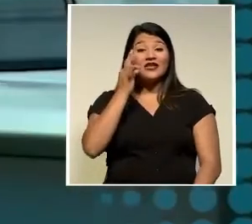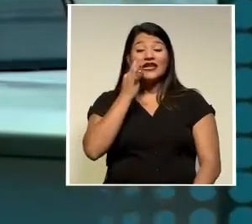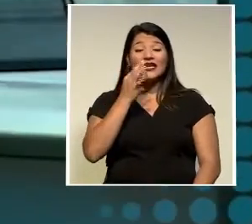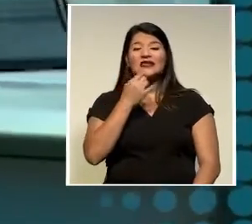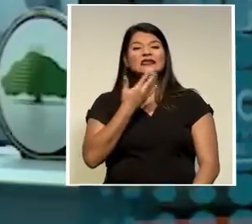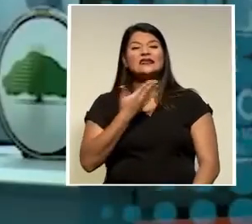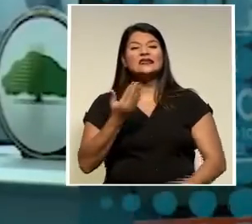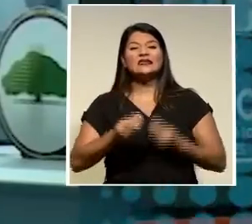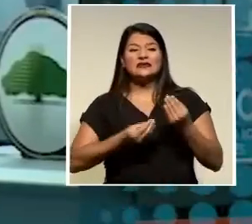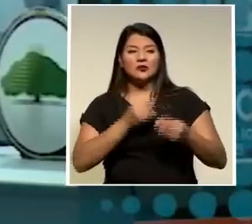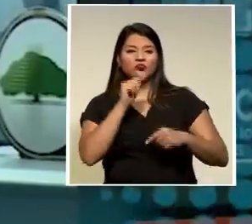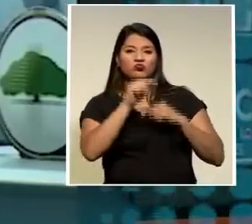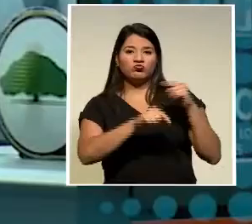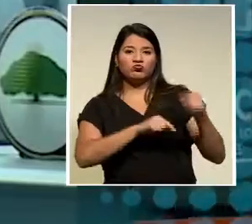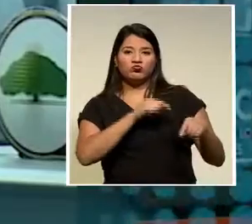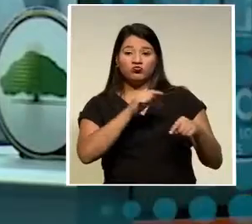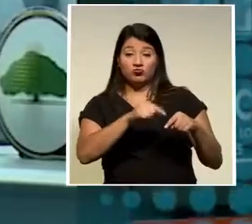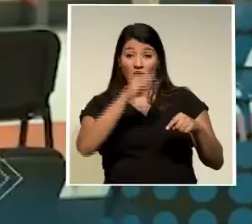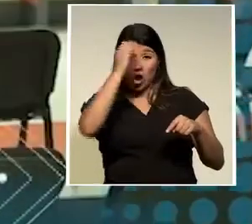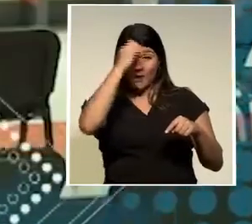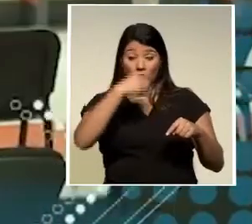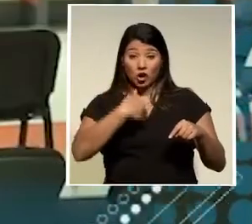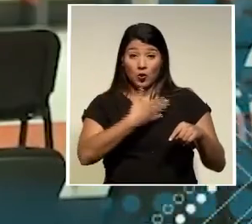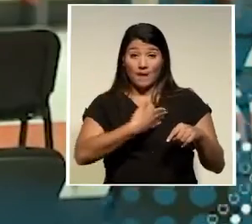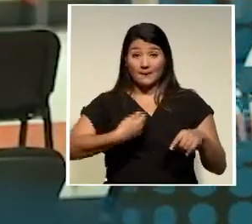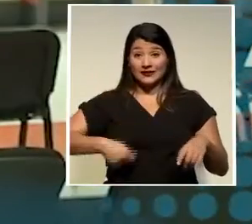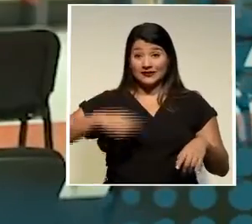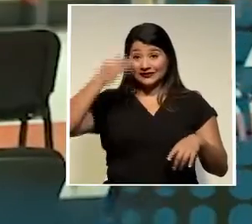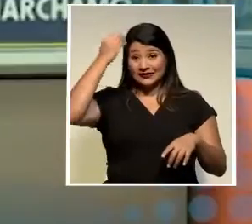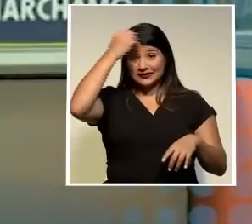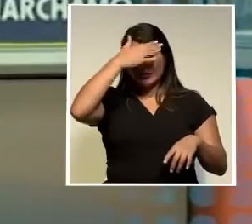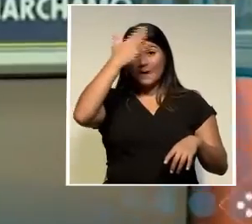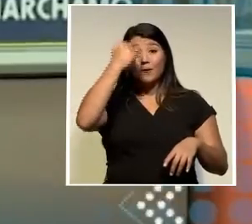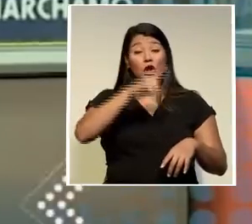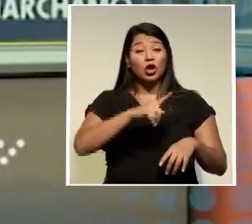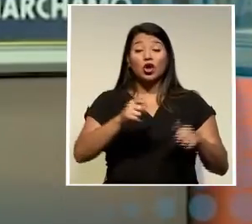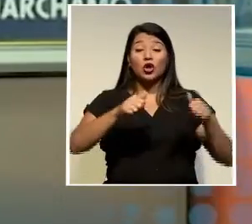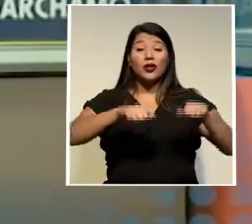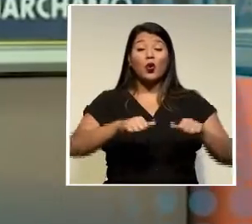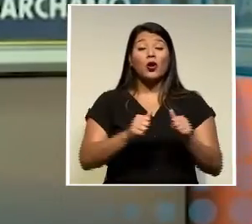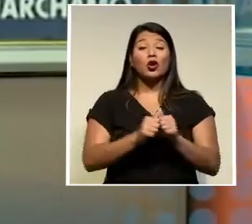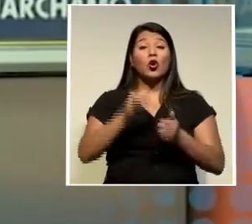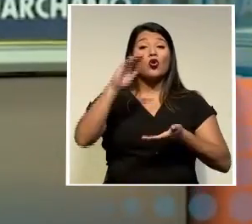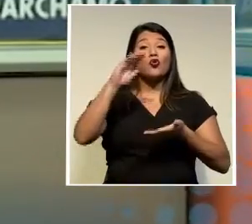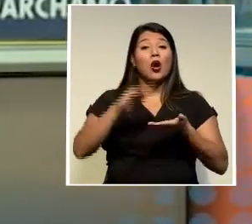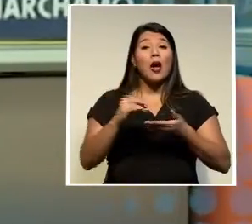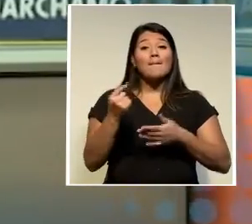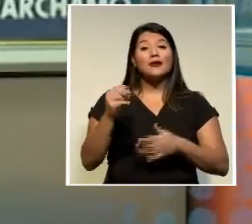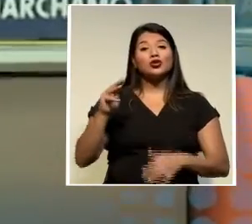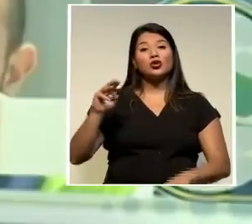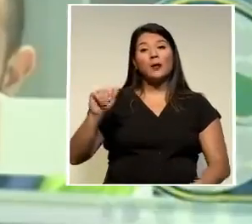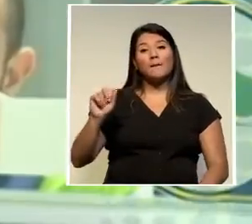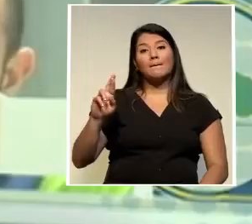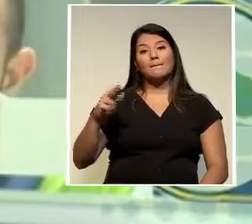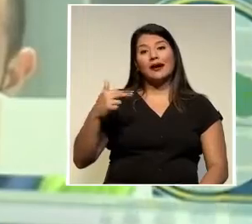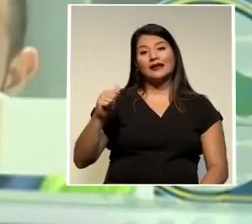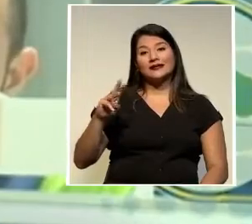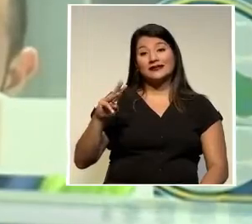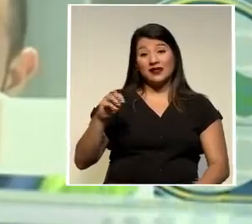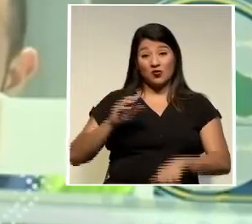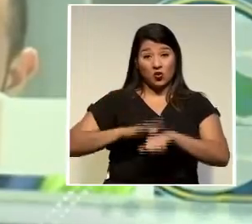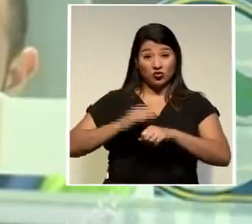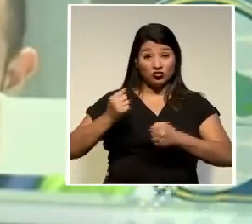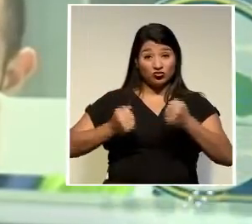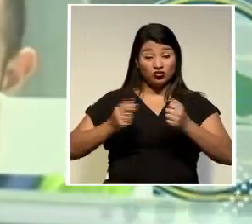criticó la negativa del presidente Carlos Alvarado para apoyar una rebaja en el Marchamo 2021